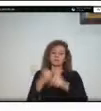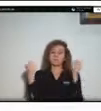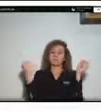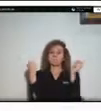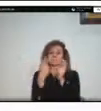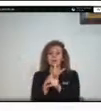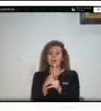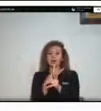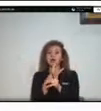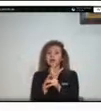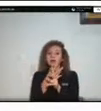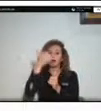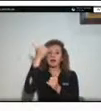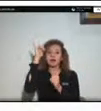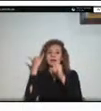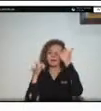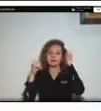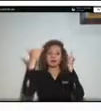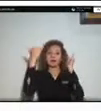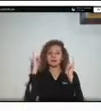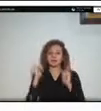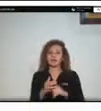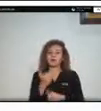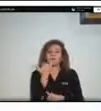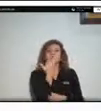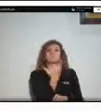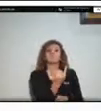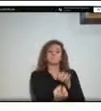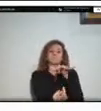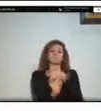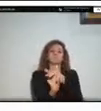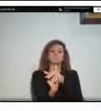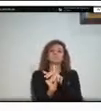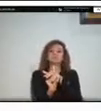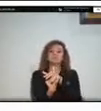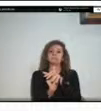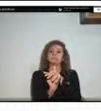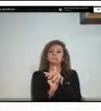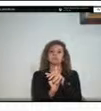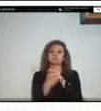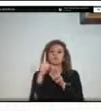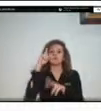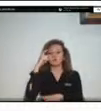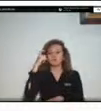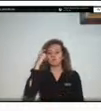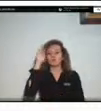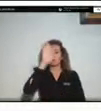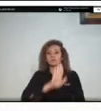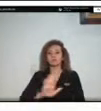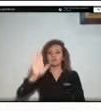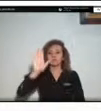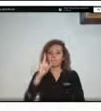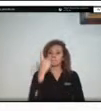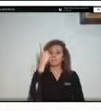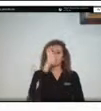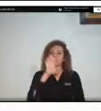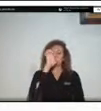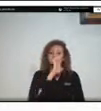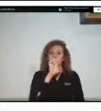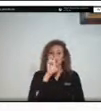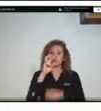desde que inició el actual gobierno departamental desde el primero de enero del 2020 y finalmente